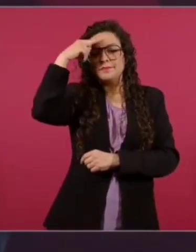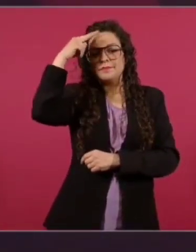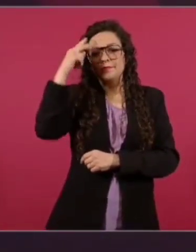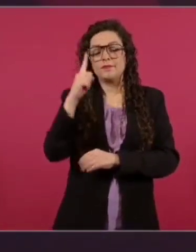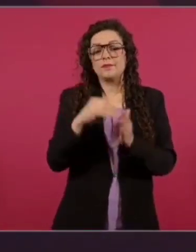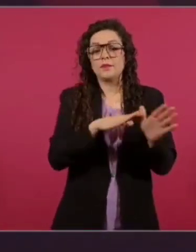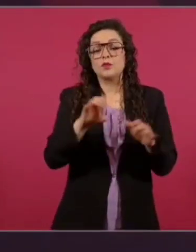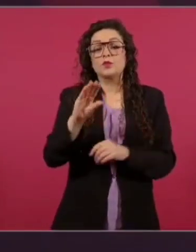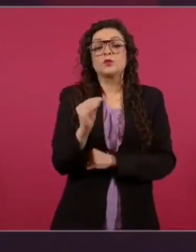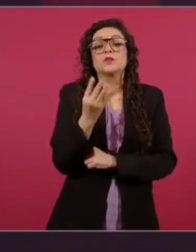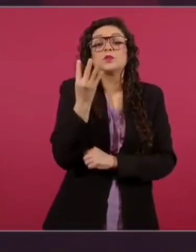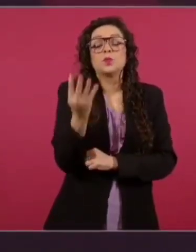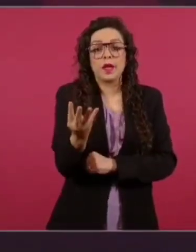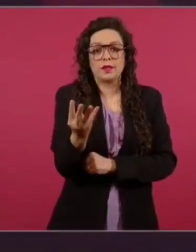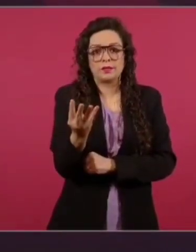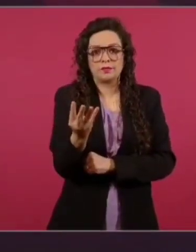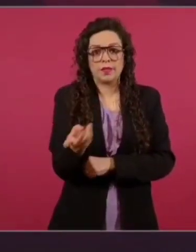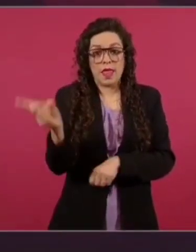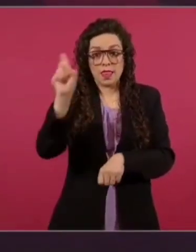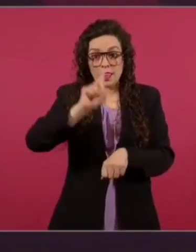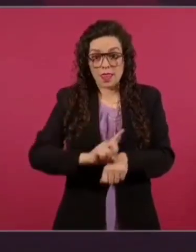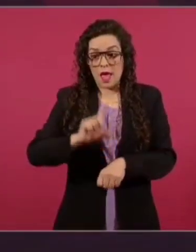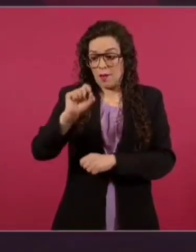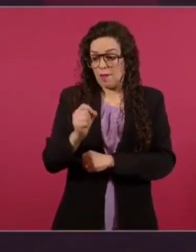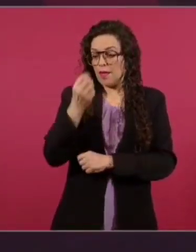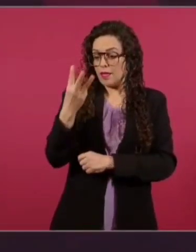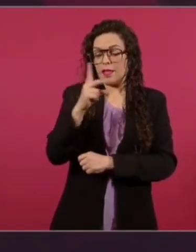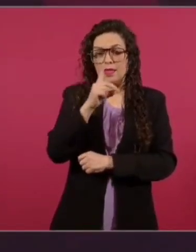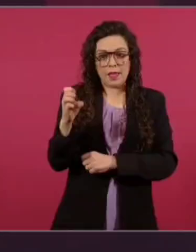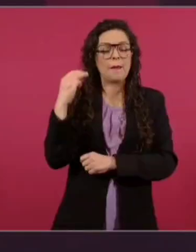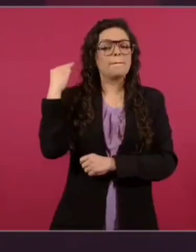de 1994.